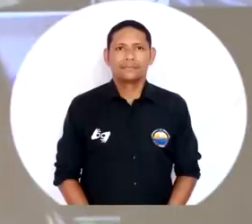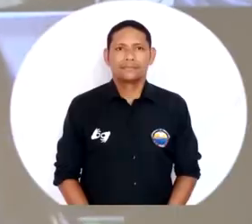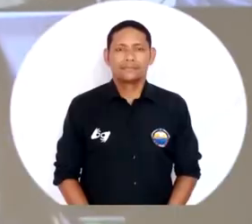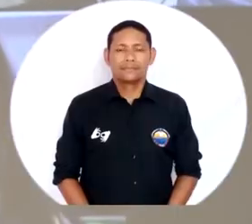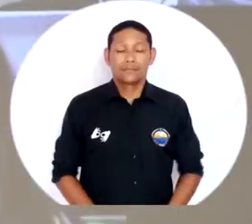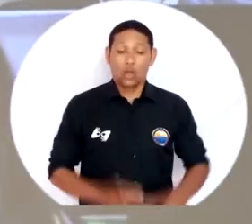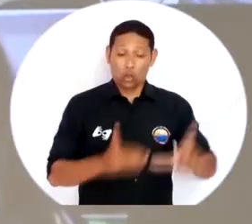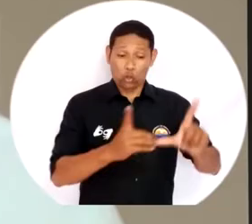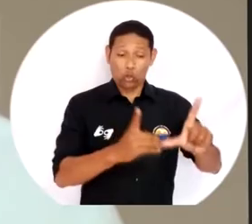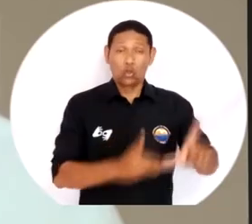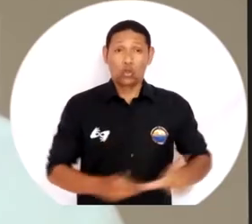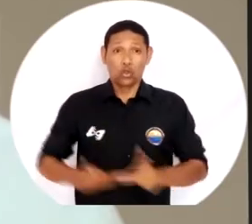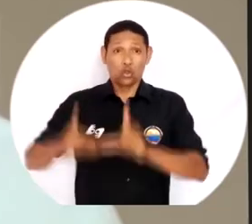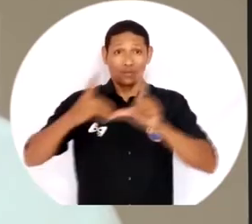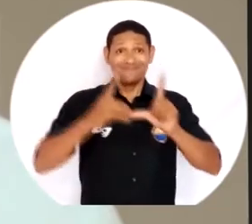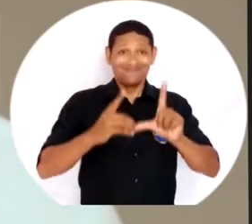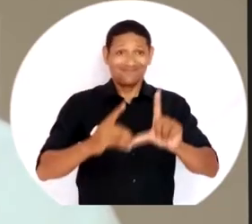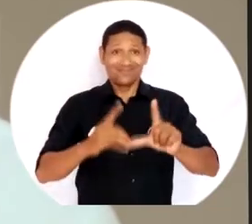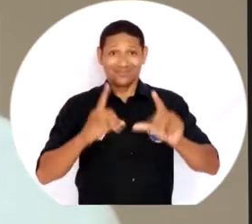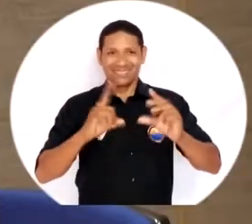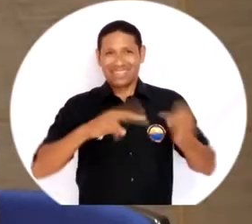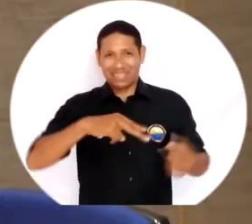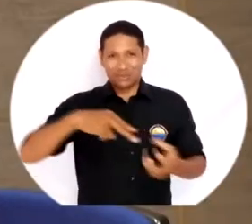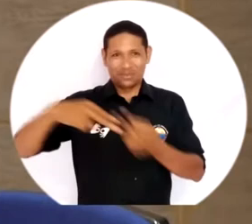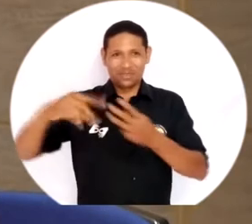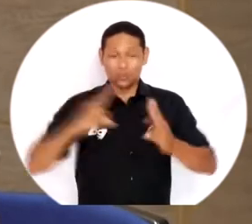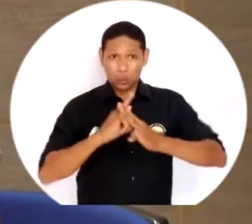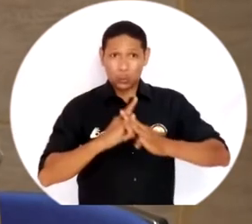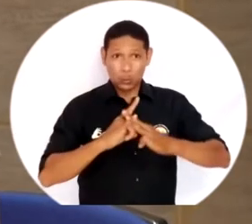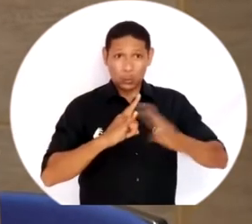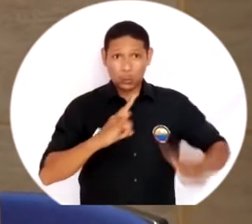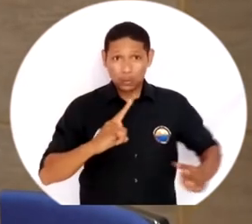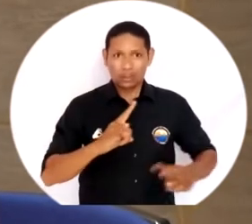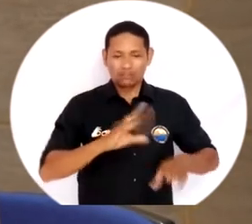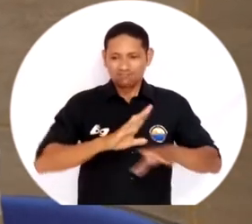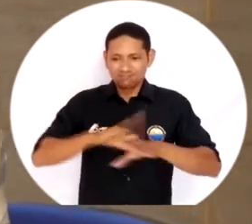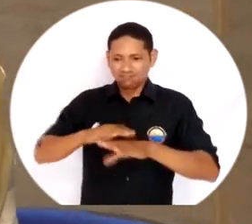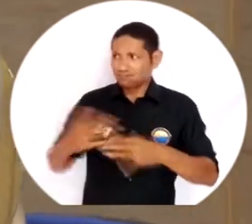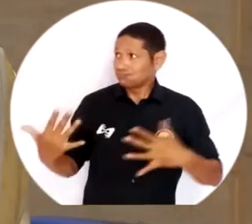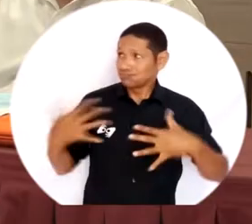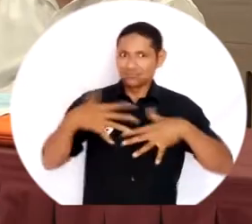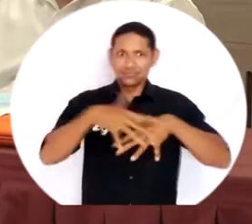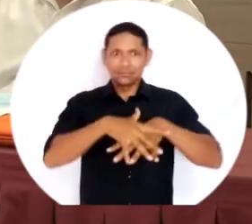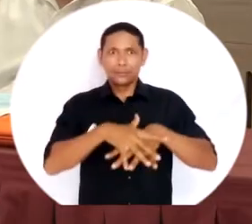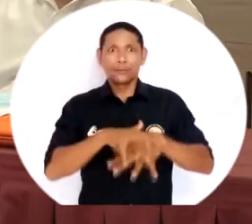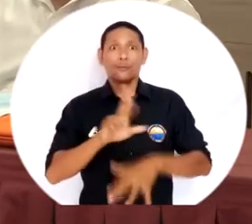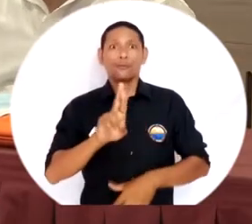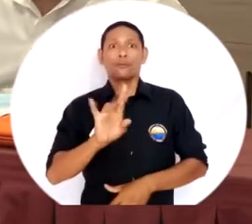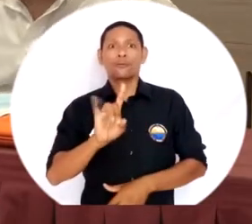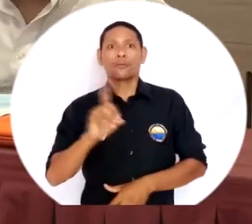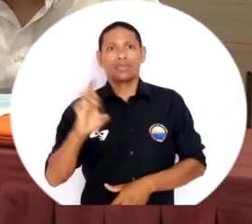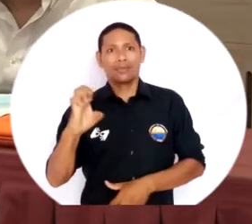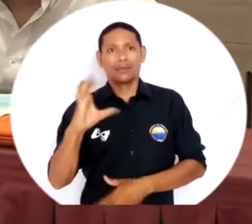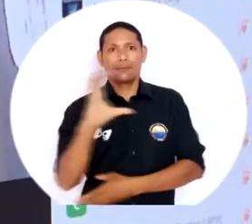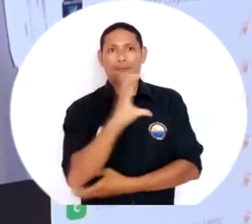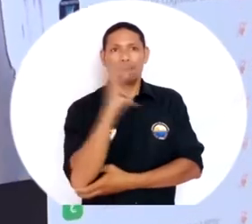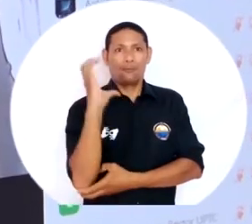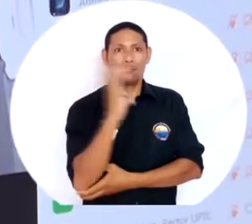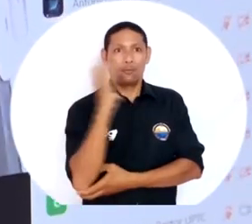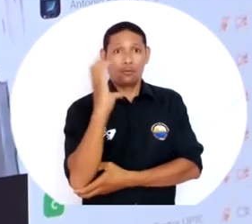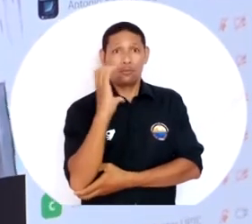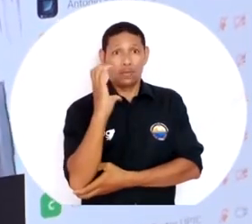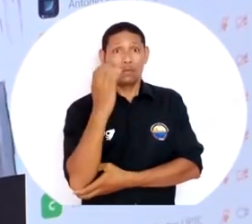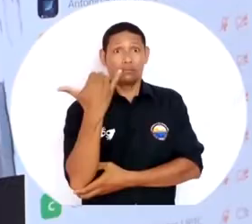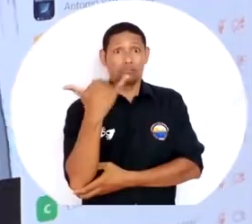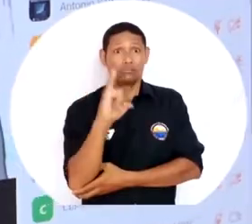El doctorado en Ciencias de la Educación que la Universidad del Magdalena ofrece con la Red de Universidades Estatales de Colombia, RU de Colombia,